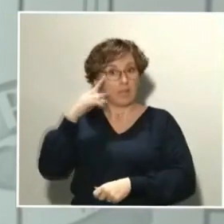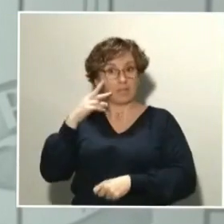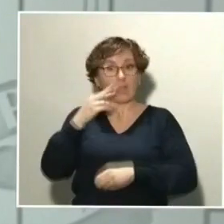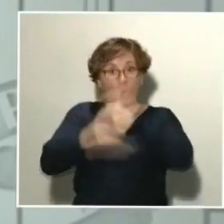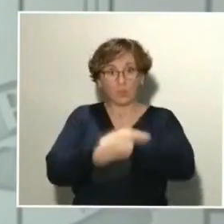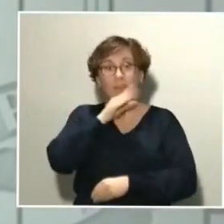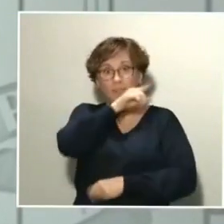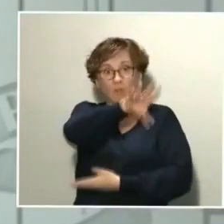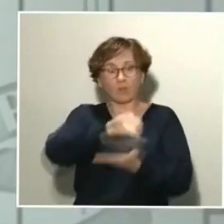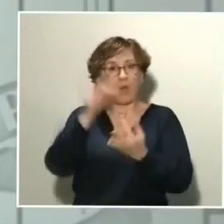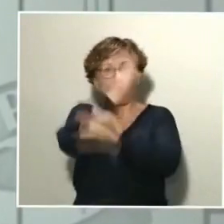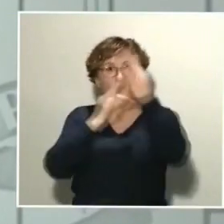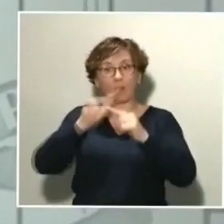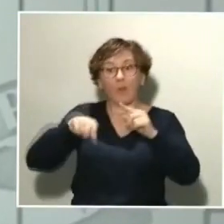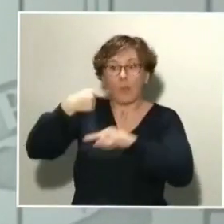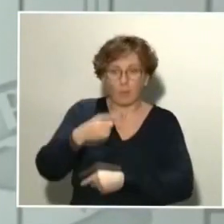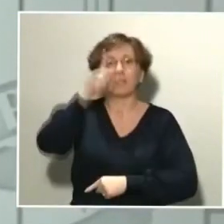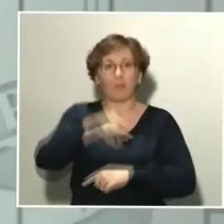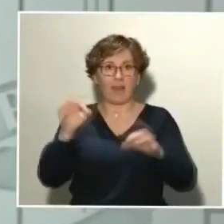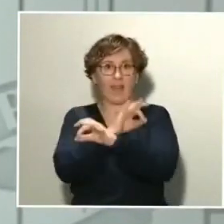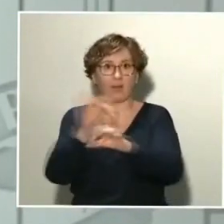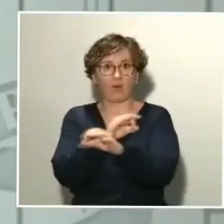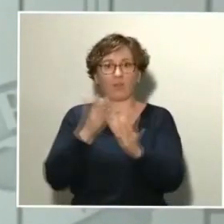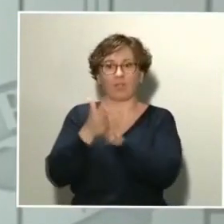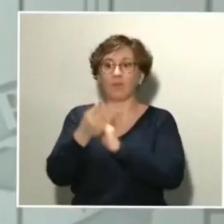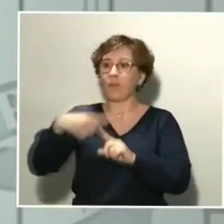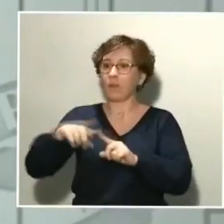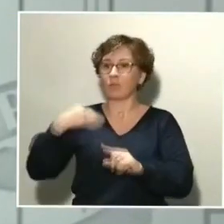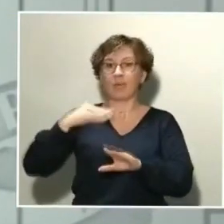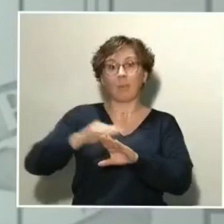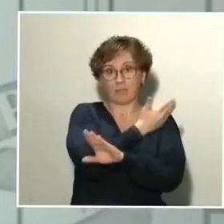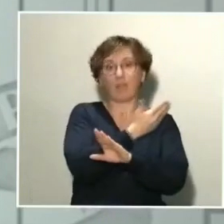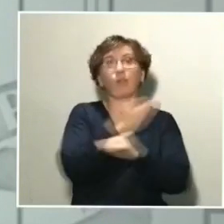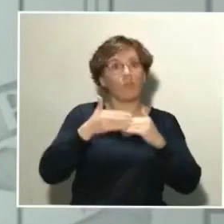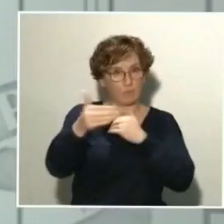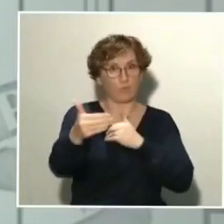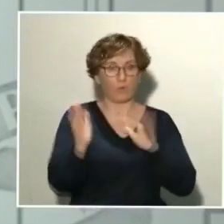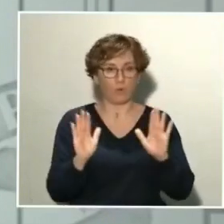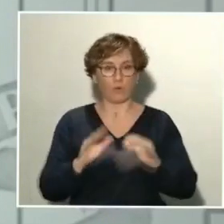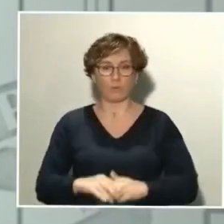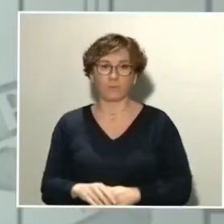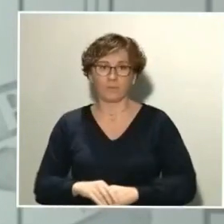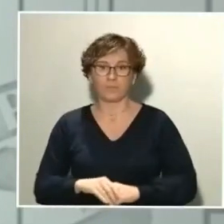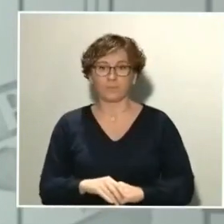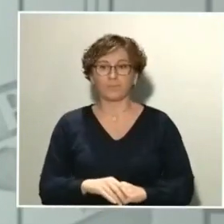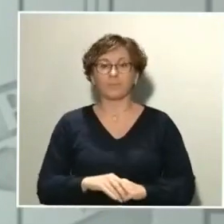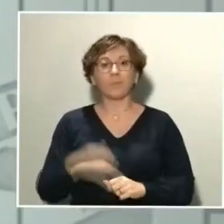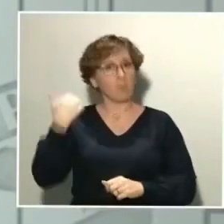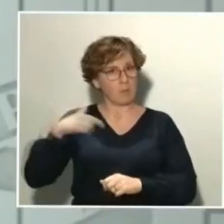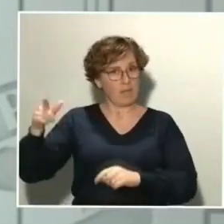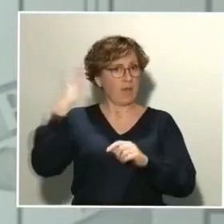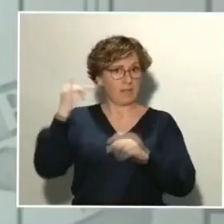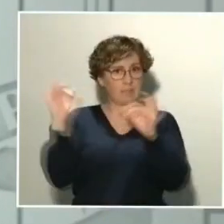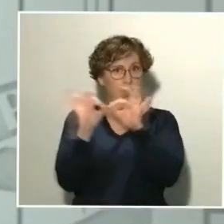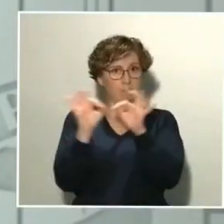cometer errores de apreciación tanto de lo pasado como de lo futuro. De todas formas, está ya preparando esta disponibilidad de